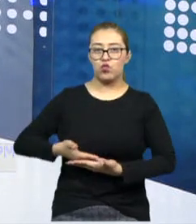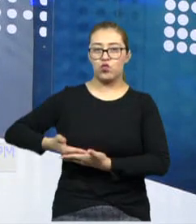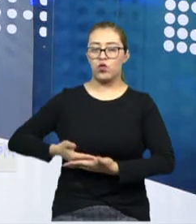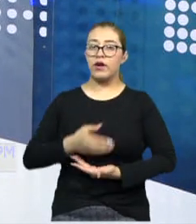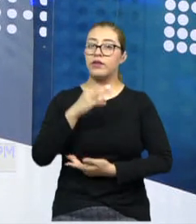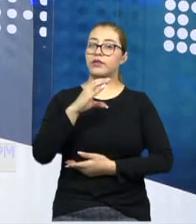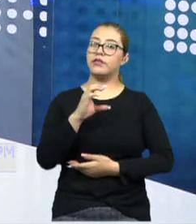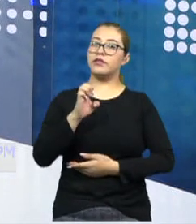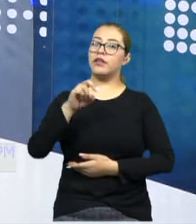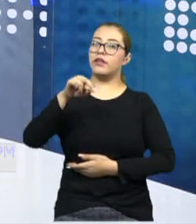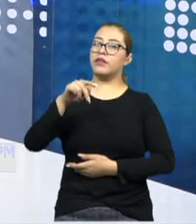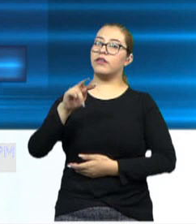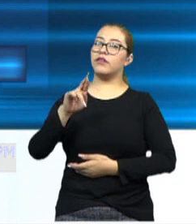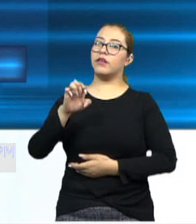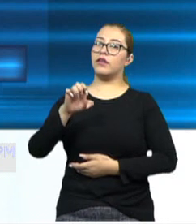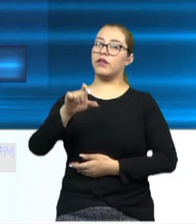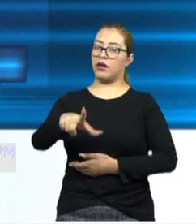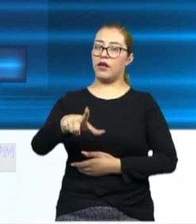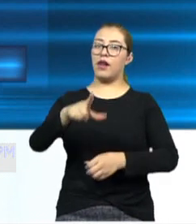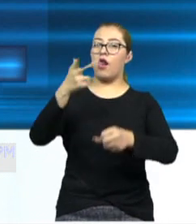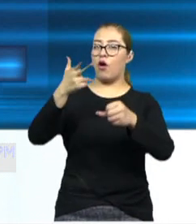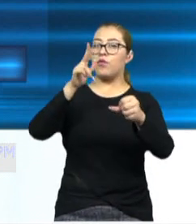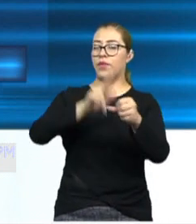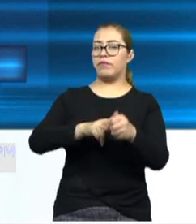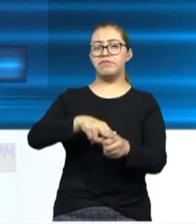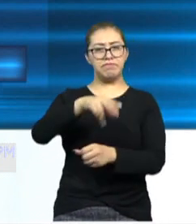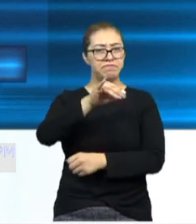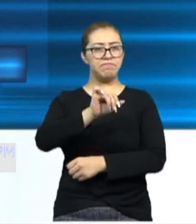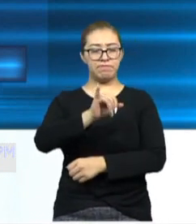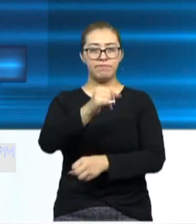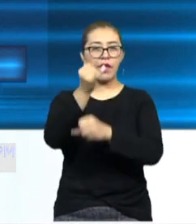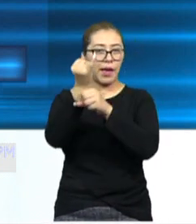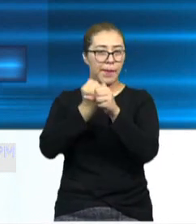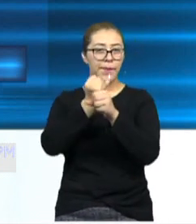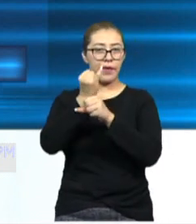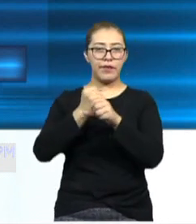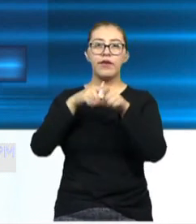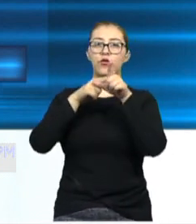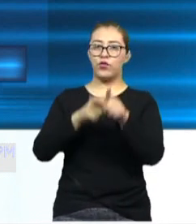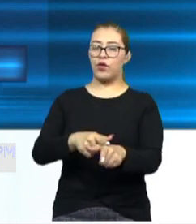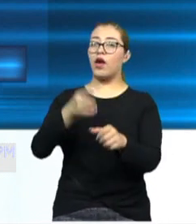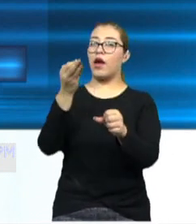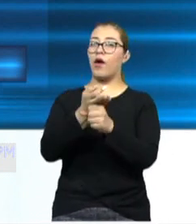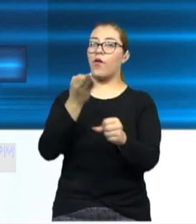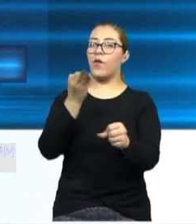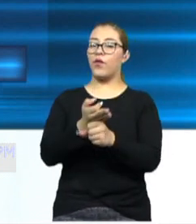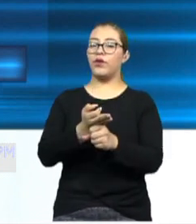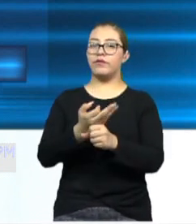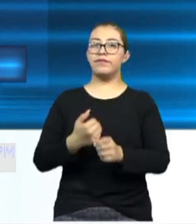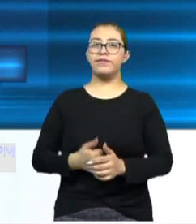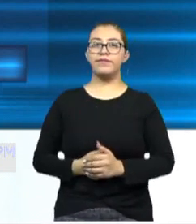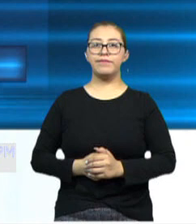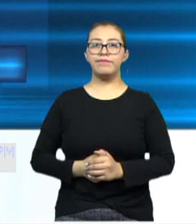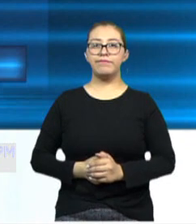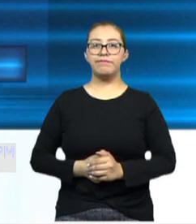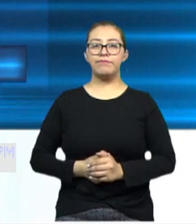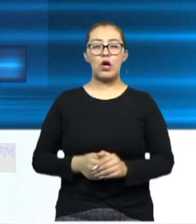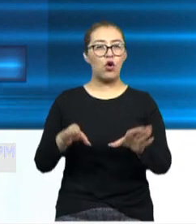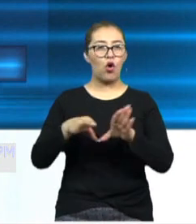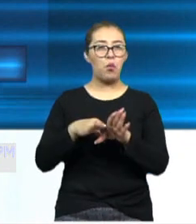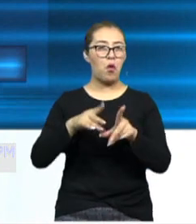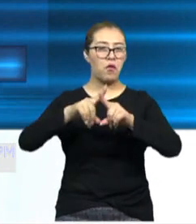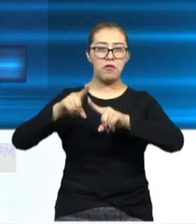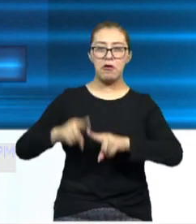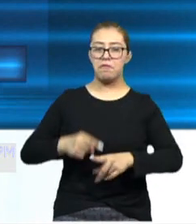sí. Es una investigación que se está llevando a cabo y, bueno, se está efectuando bajo ciertas